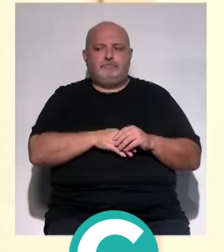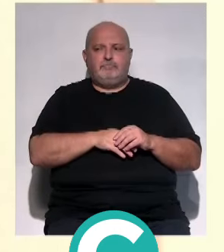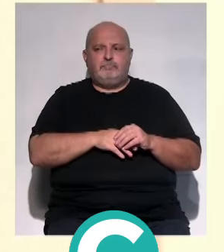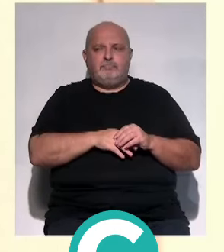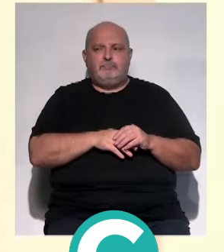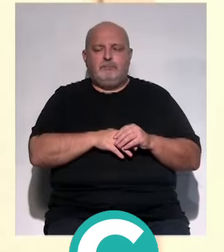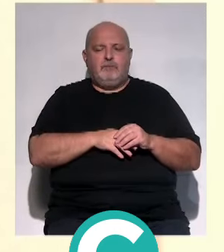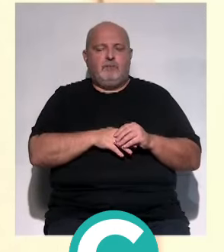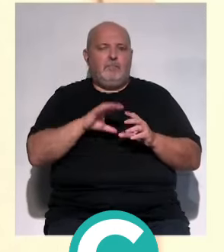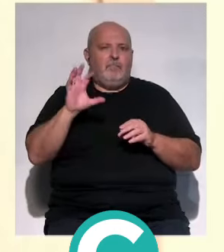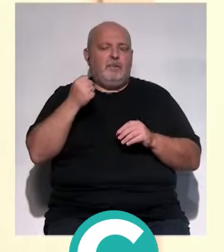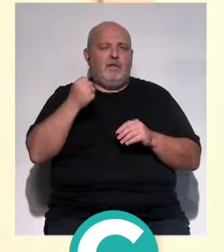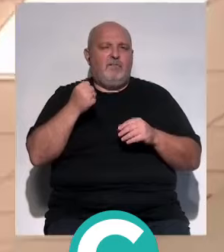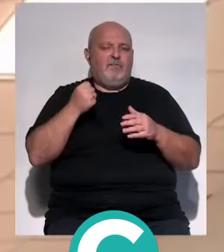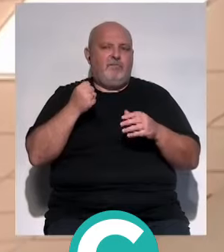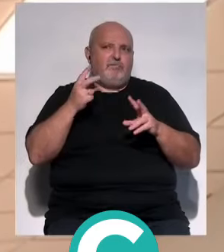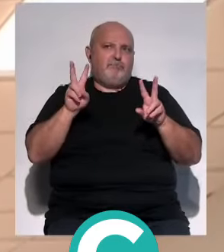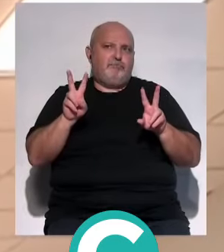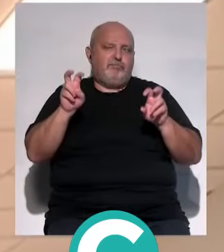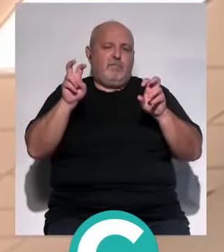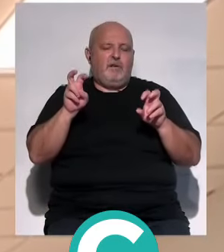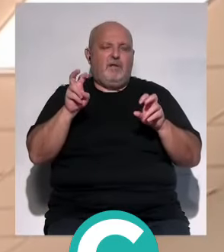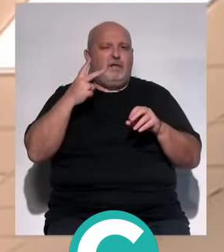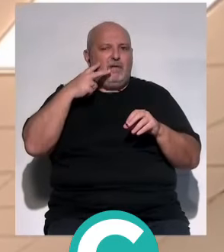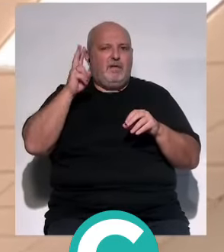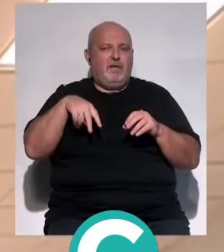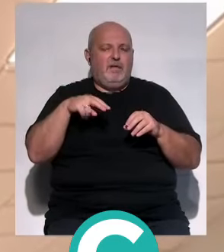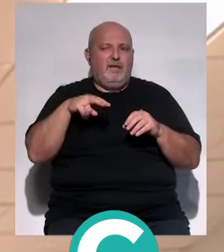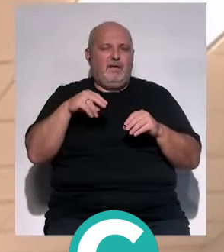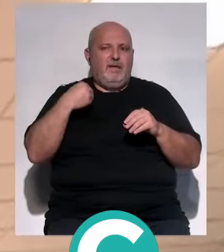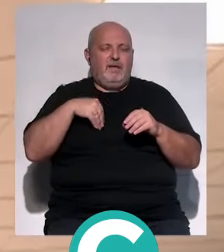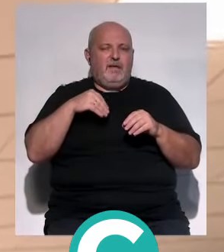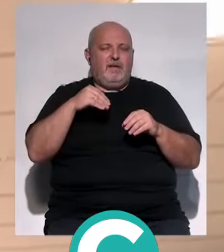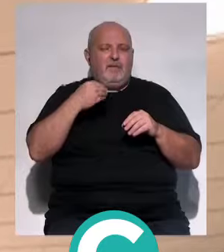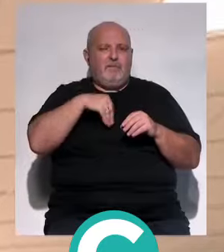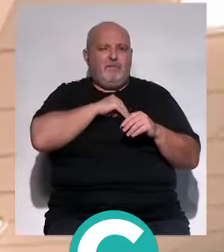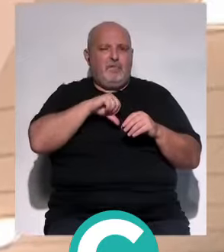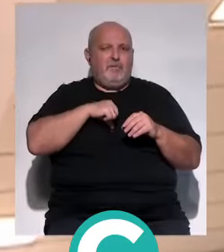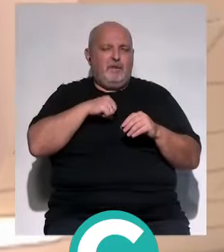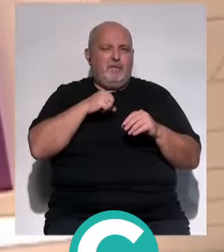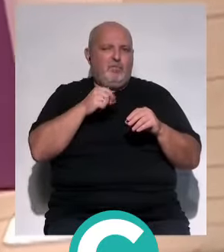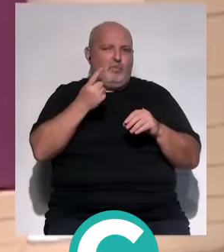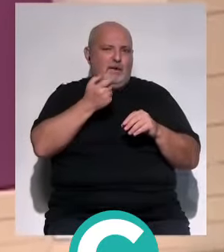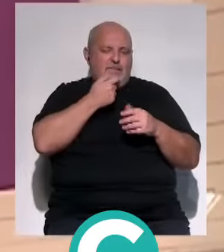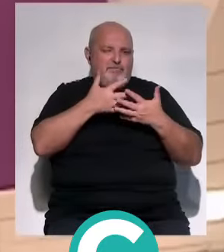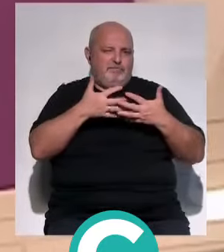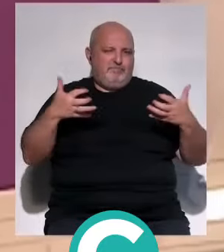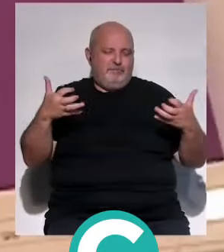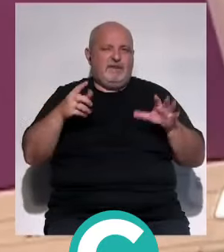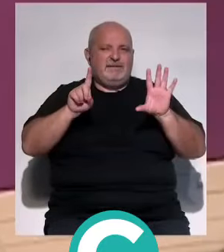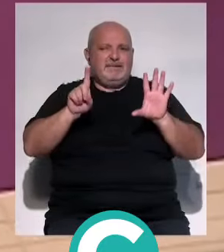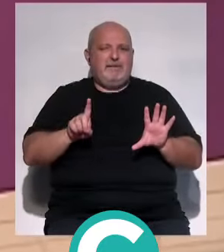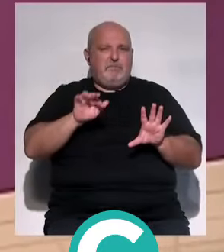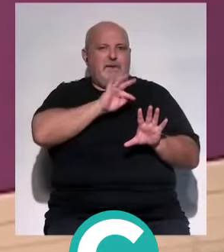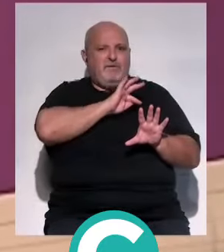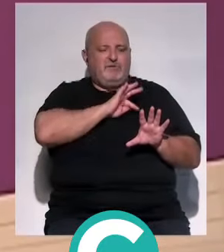ha logrado ser finalista en los reconocimientos Best Spanish Hospital Awards, en la sexta edición de